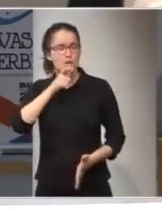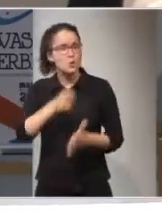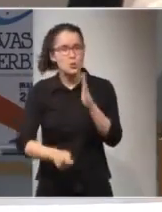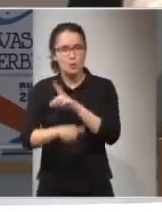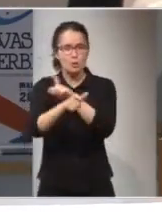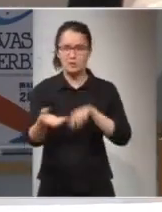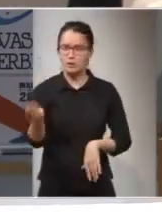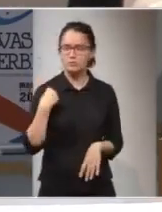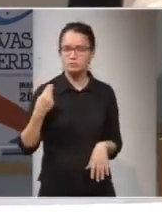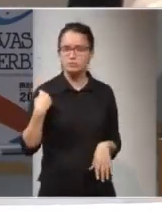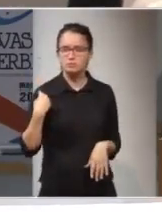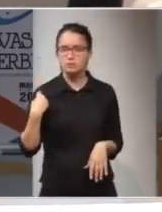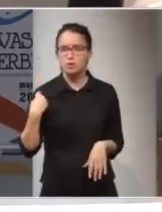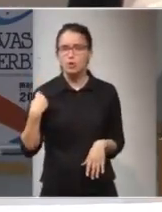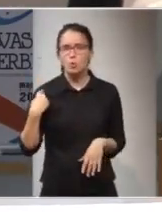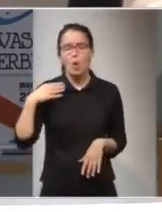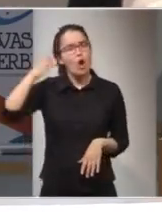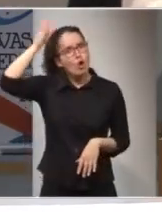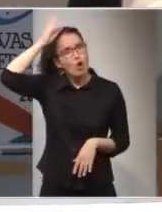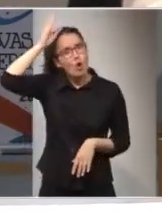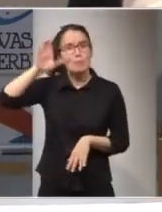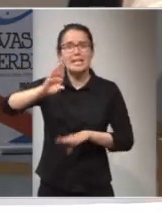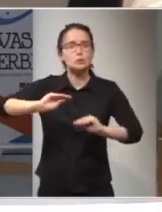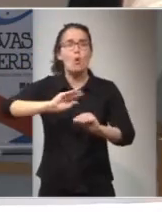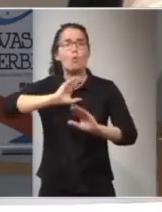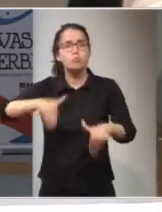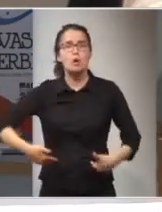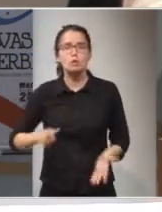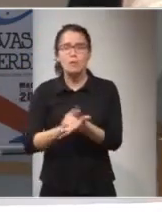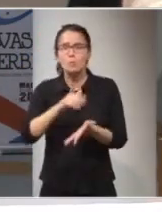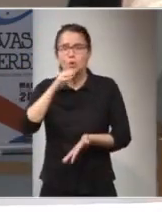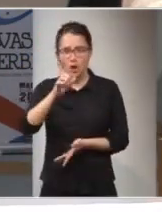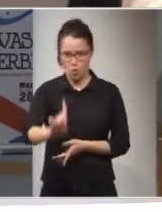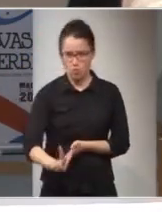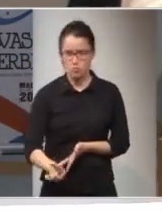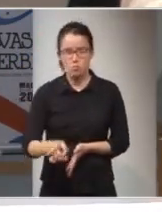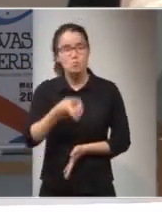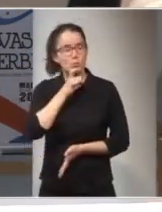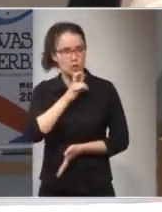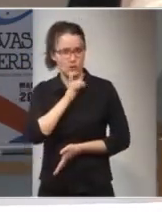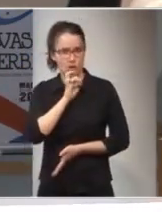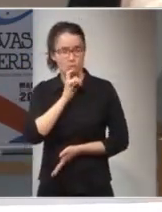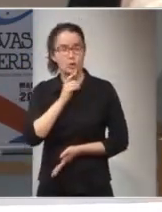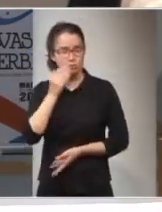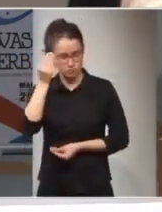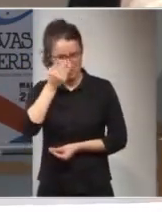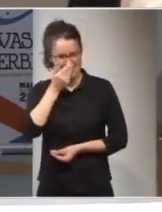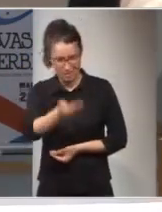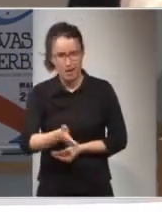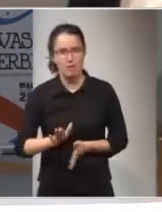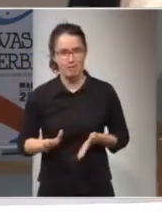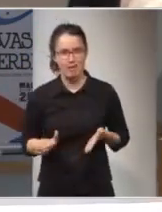nos pregunta muchas veces por qué no vuelvo a tu país. Es muy complicado porque, creedme, yo creo que